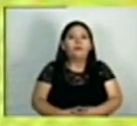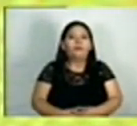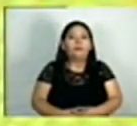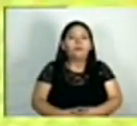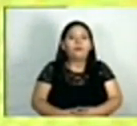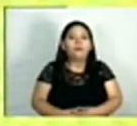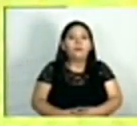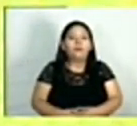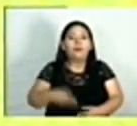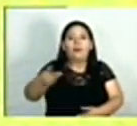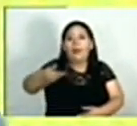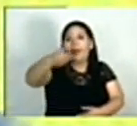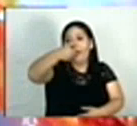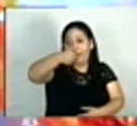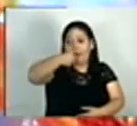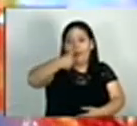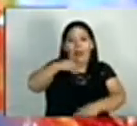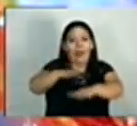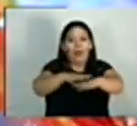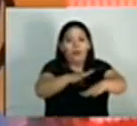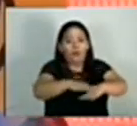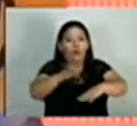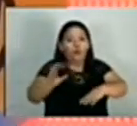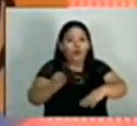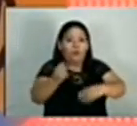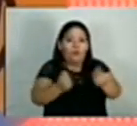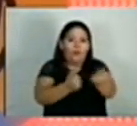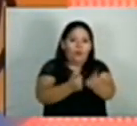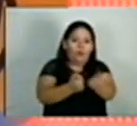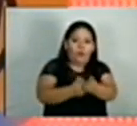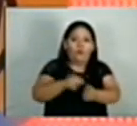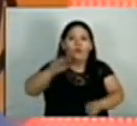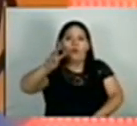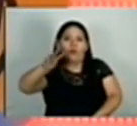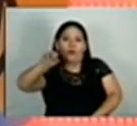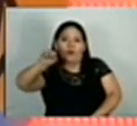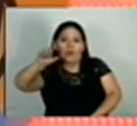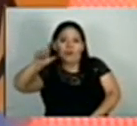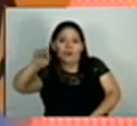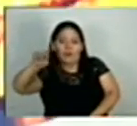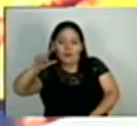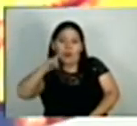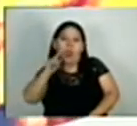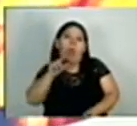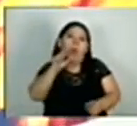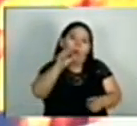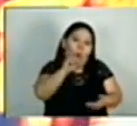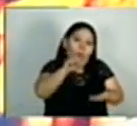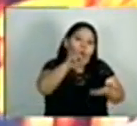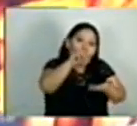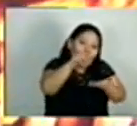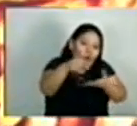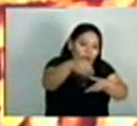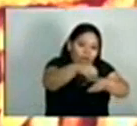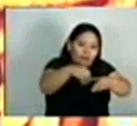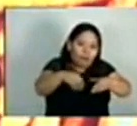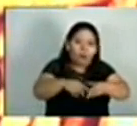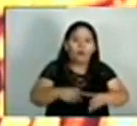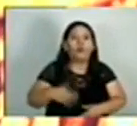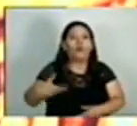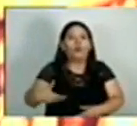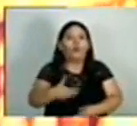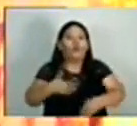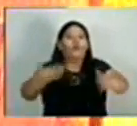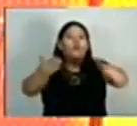Pizza Hut anunció su nueva colaboración con Windstreet para incluir alitas y bonles en su menú. Sentimos súper